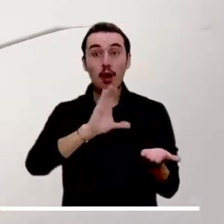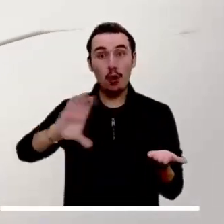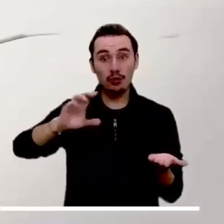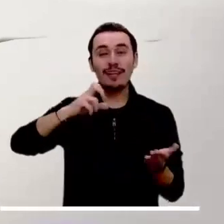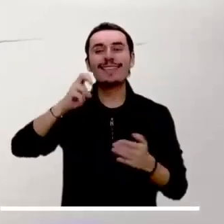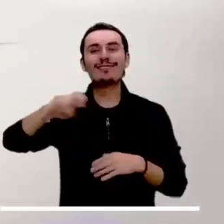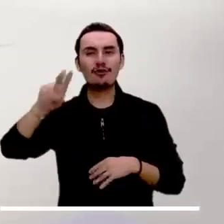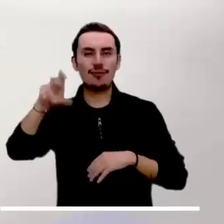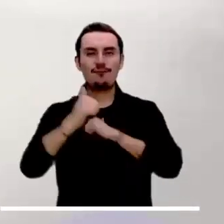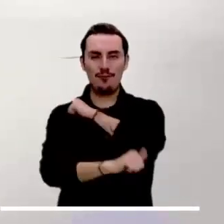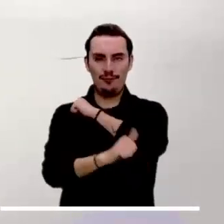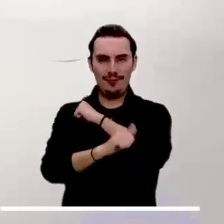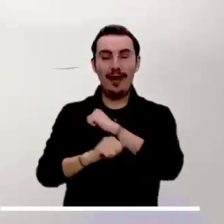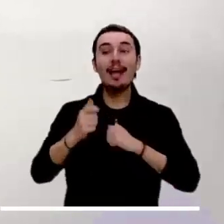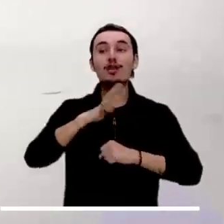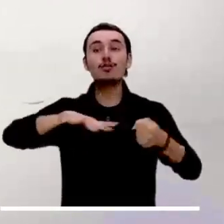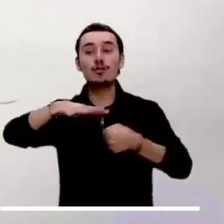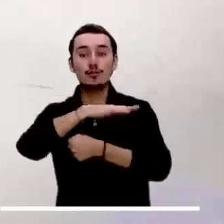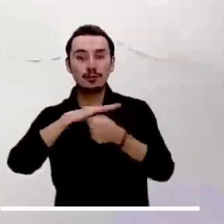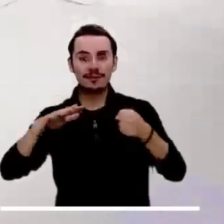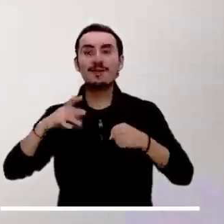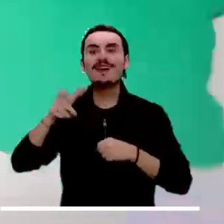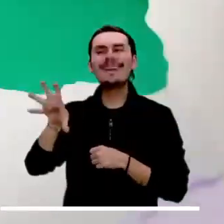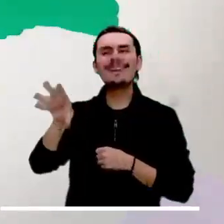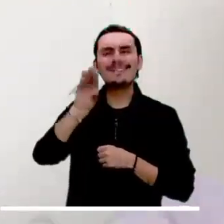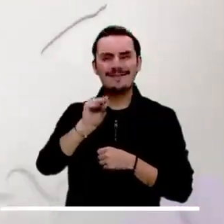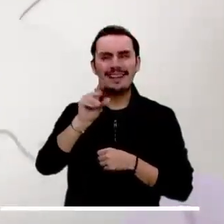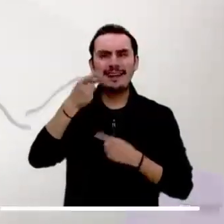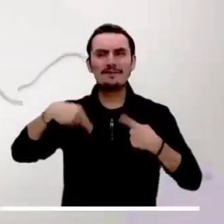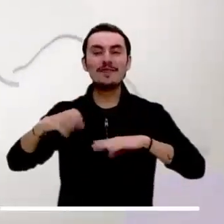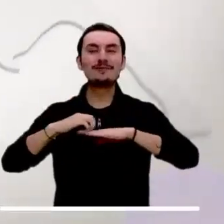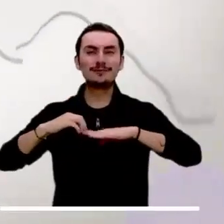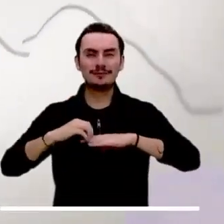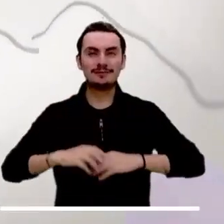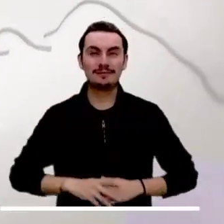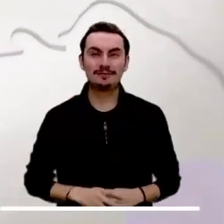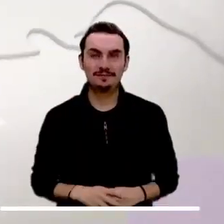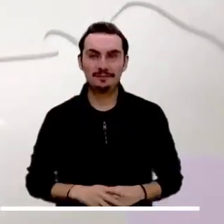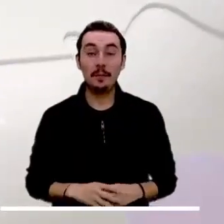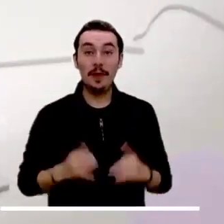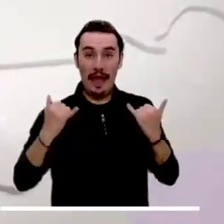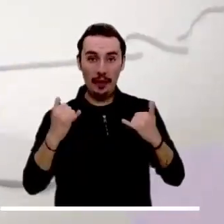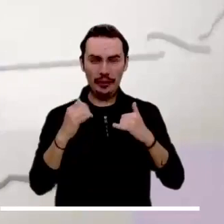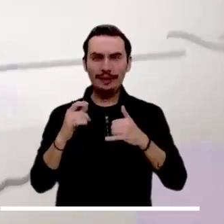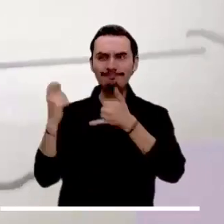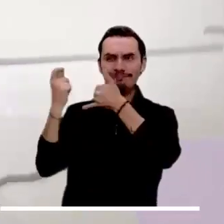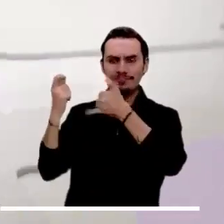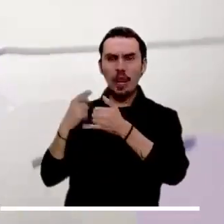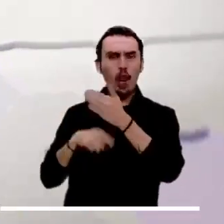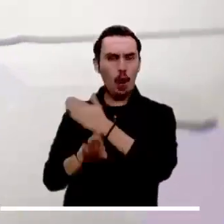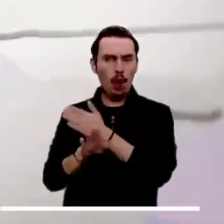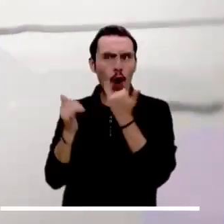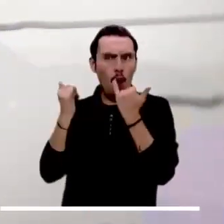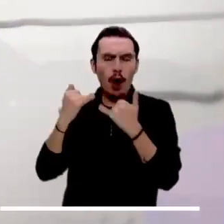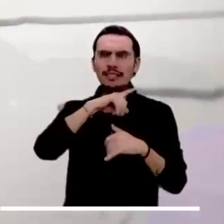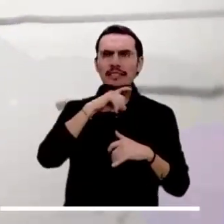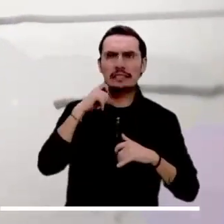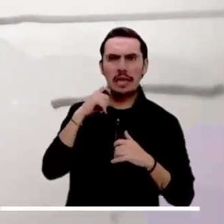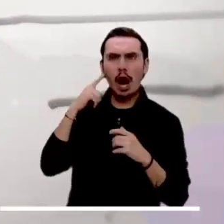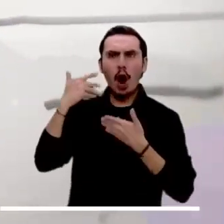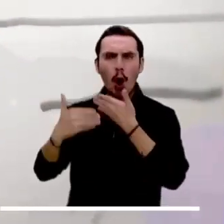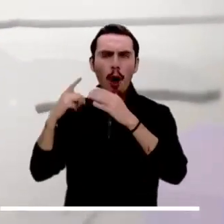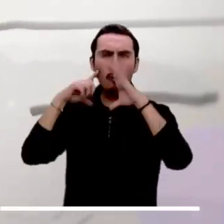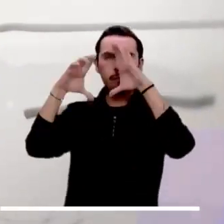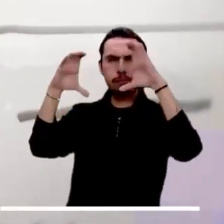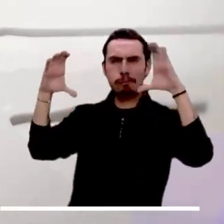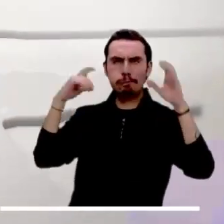norte de Boyacá, Cundinamarca, Eje Cafetero y Tolima. A la Orinoquía volverá el tiempo seco. La nubosidad será entre